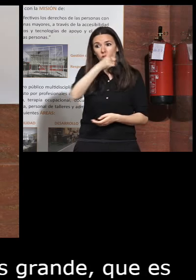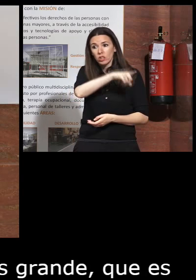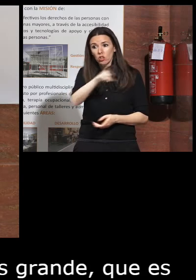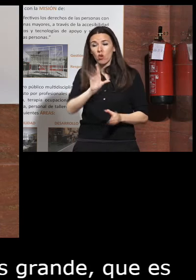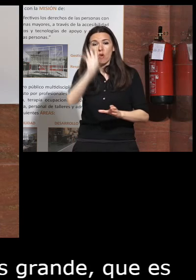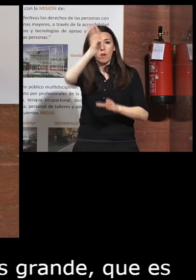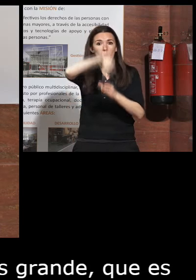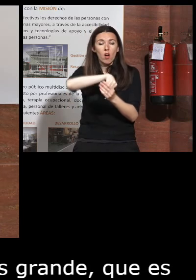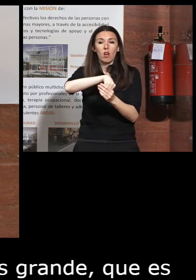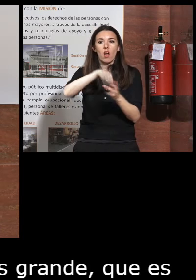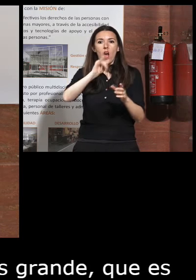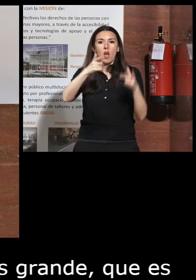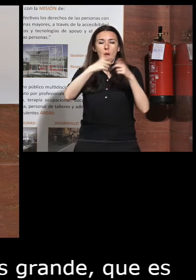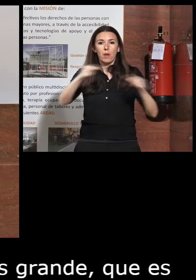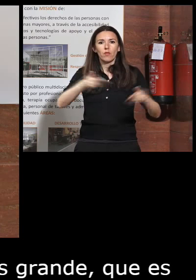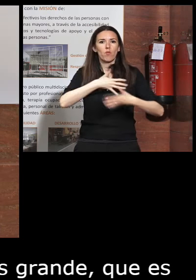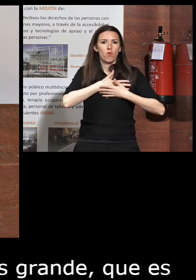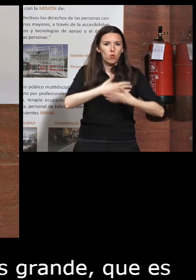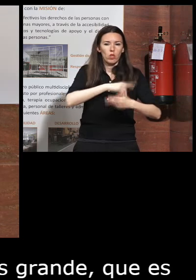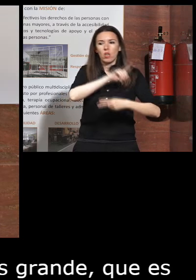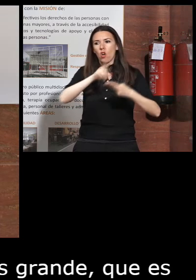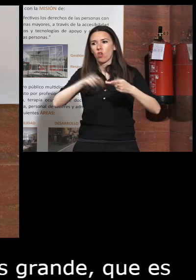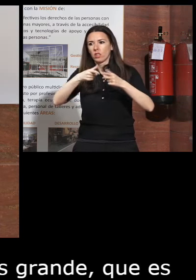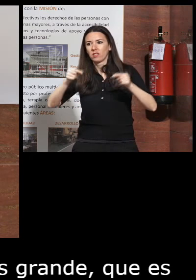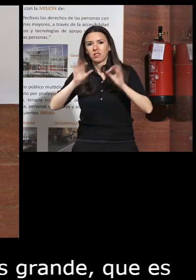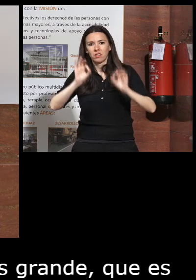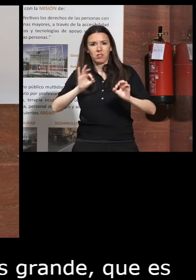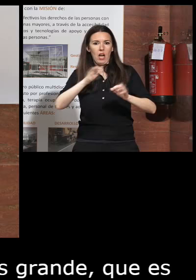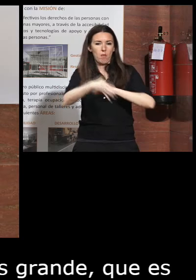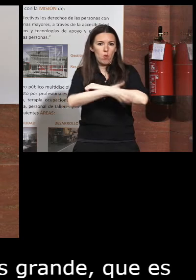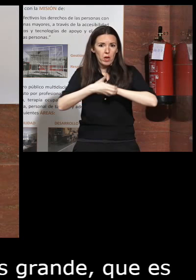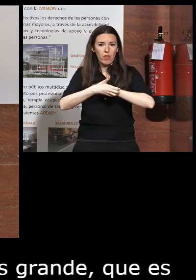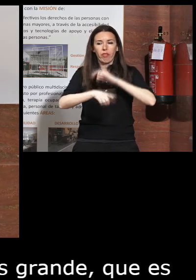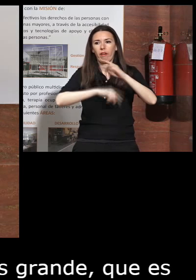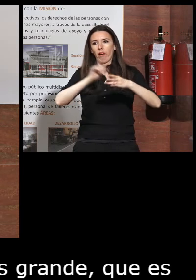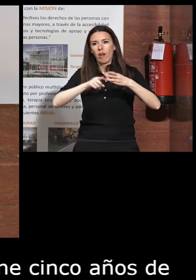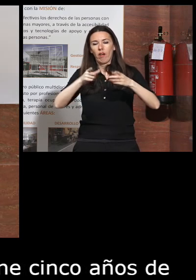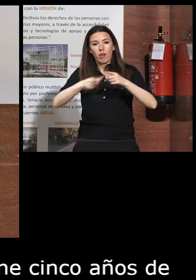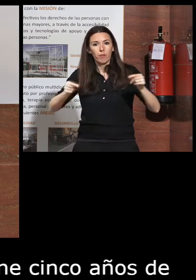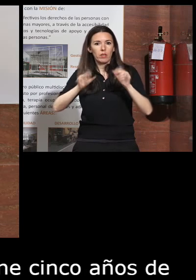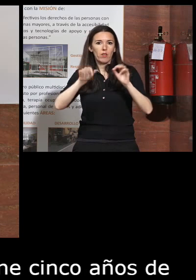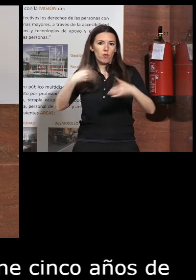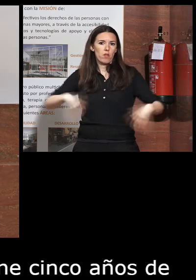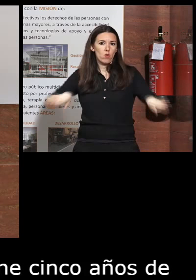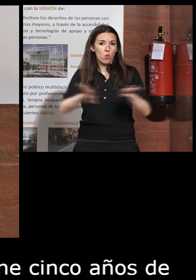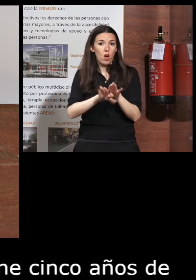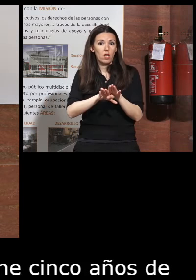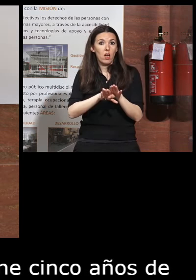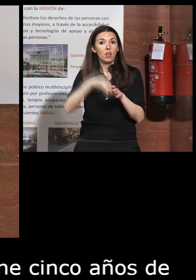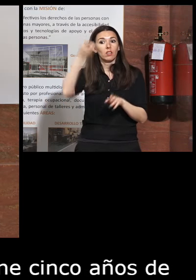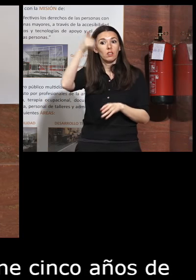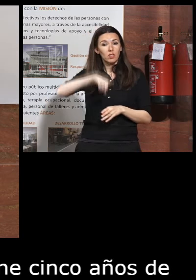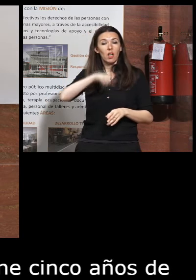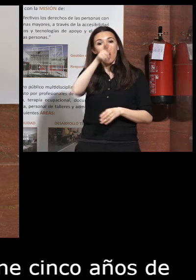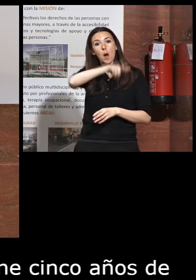agrupa a la plataforma del voluntariado a la plataforma de la pobreza a la plataforma de igualdad e incluye también